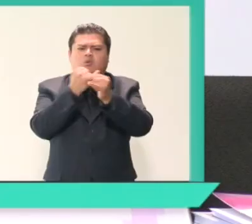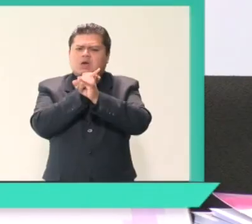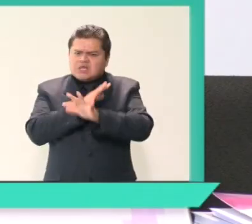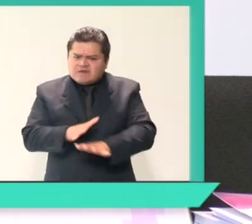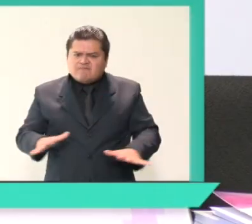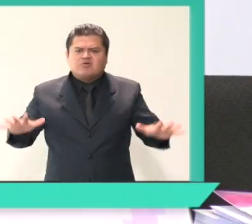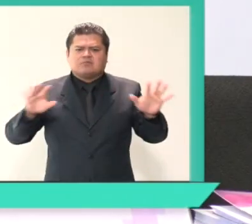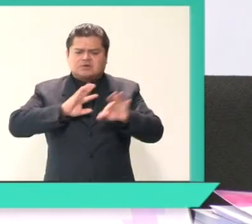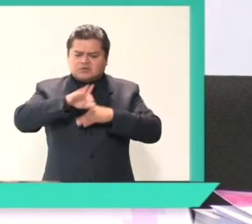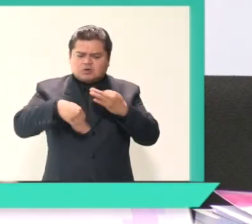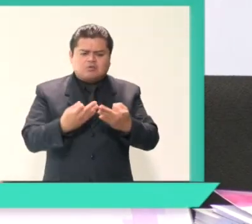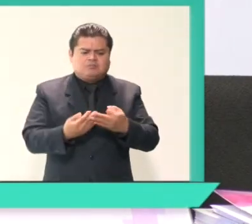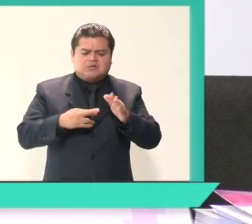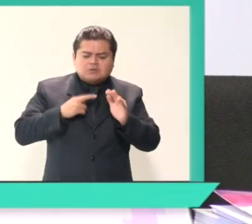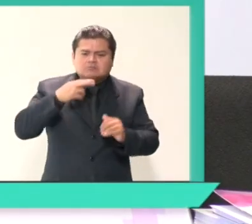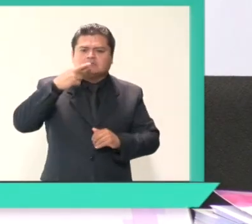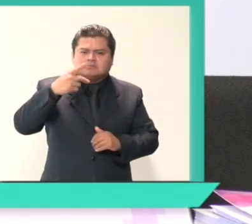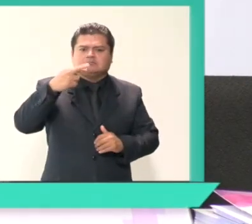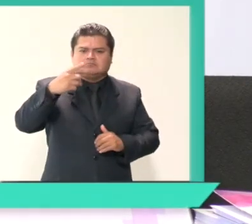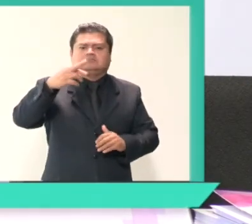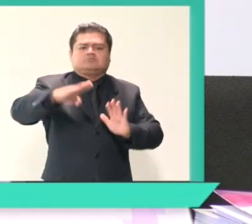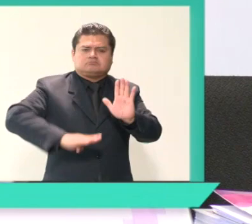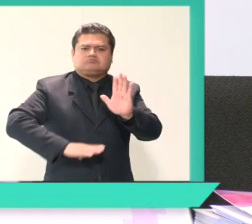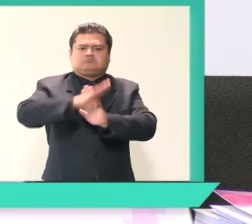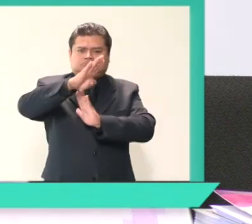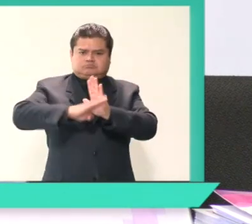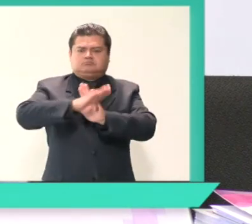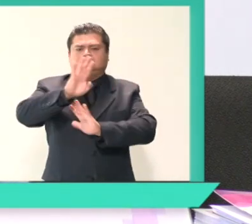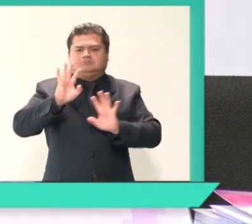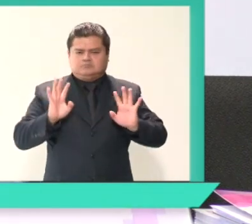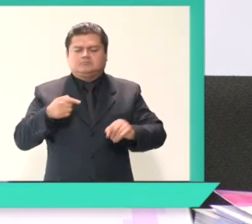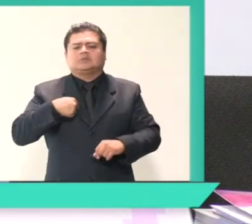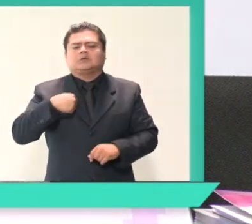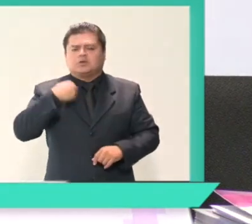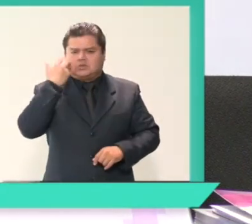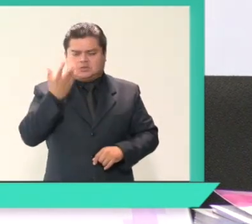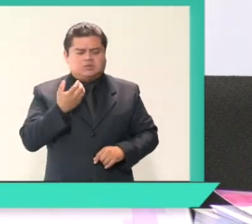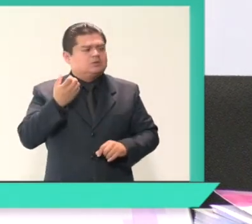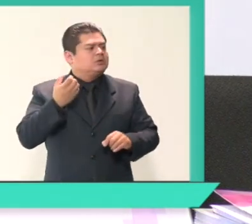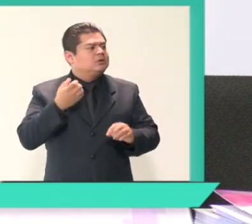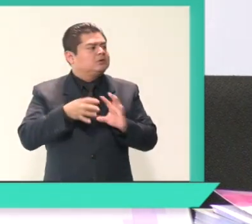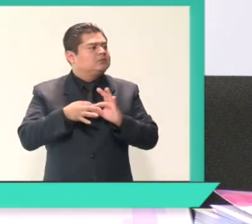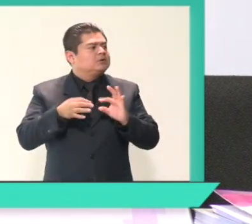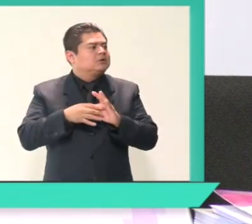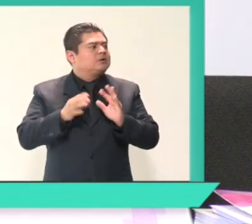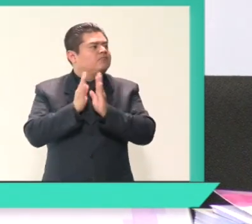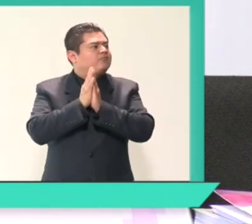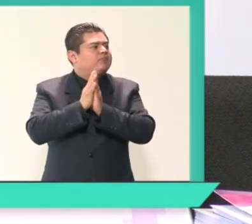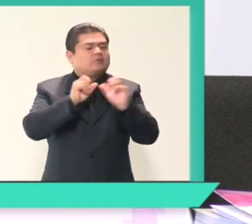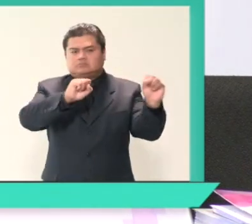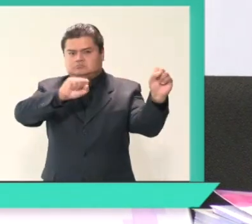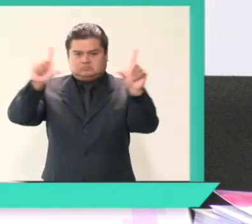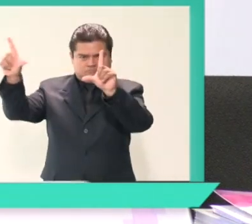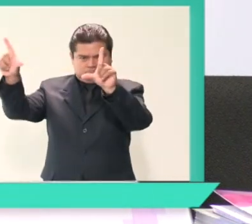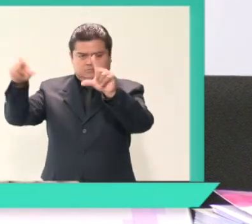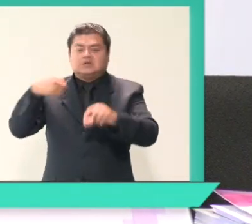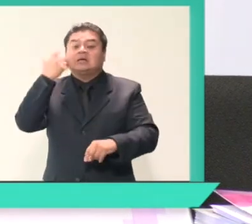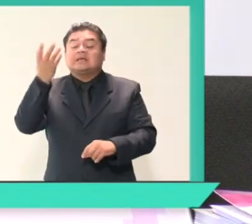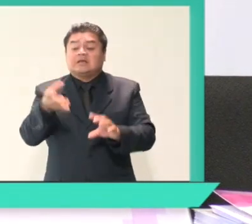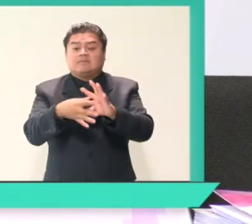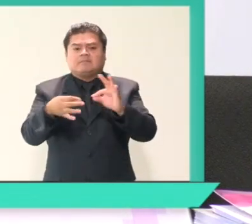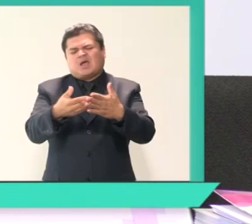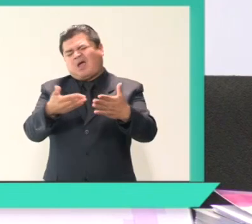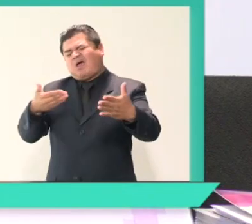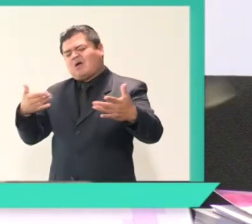Por otra parte, la presentación del nuevo diseño de la Plataforma Nacional de Transparencia estuvo a cargo del comisionado del INAI, Oscar Guerra Ford, quien